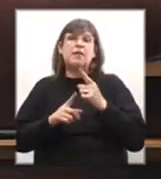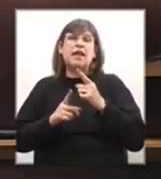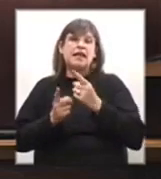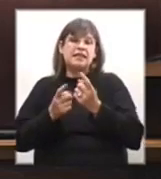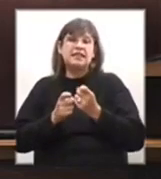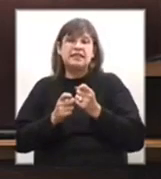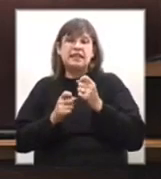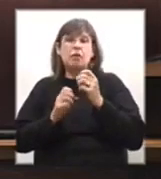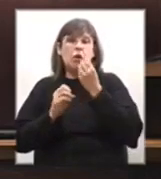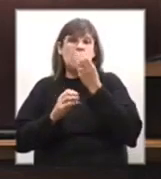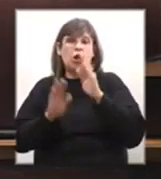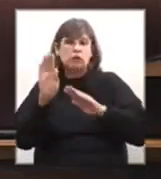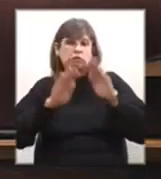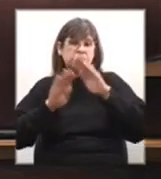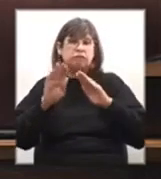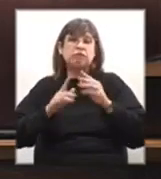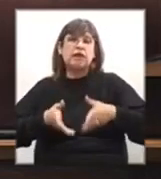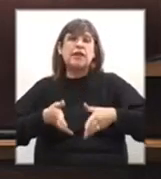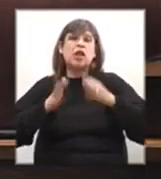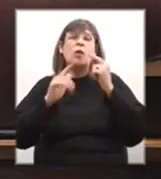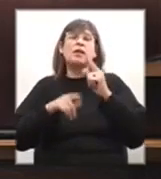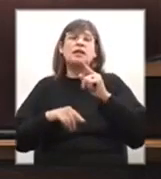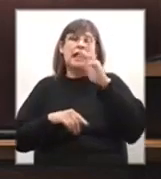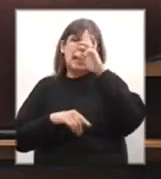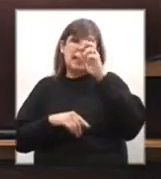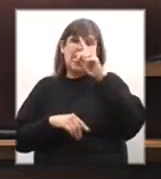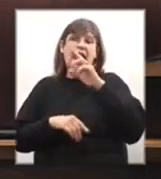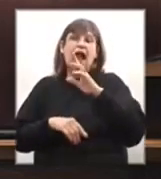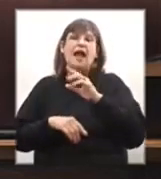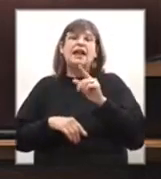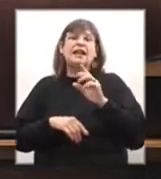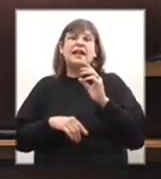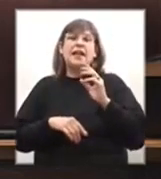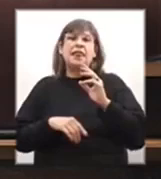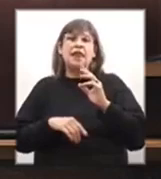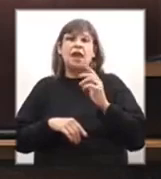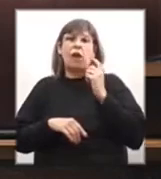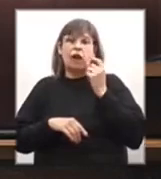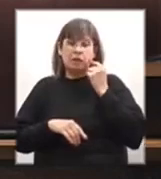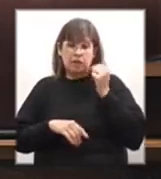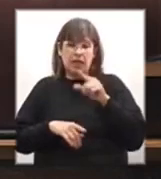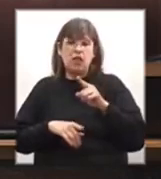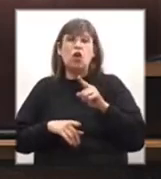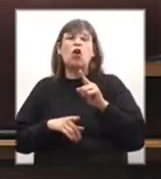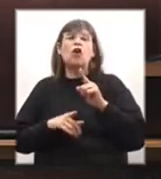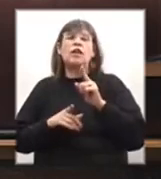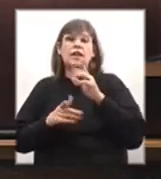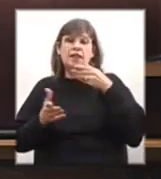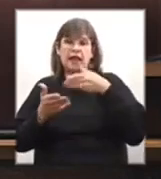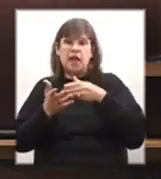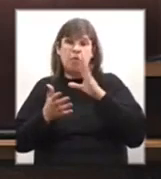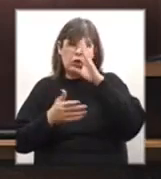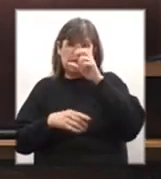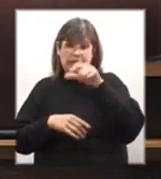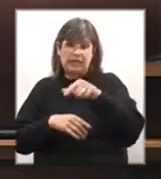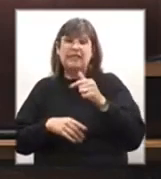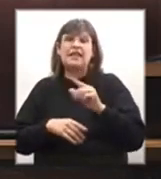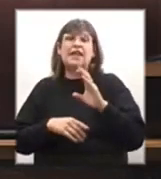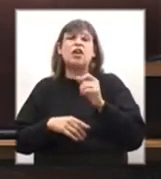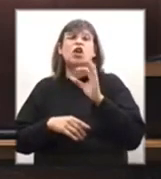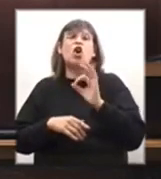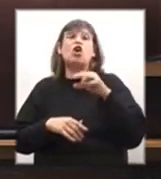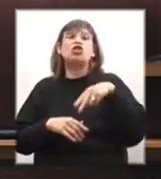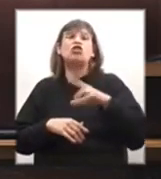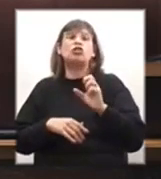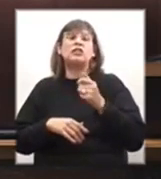infraestructurales del Hospital Artigas de Carmelo y de la Policlínica de Conchillas. Y ni que hablar lo que significa